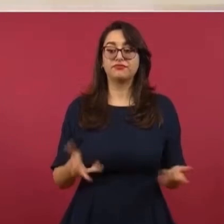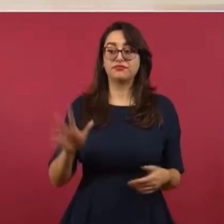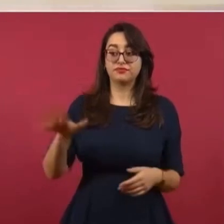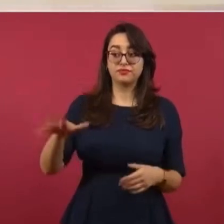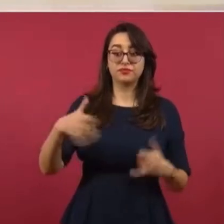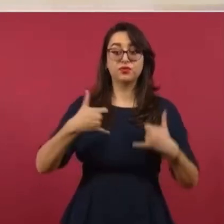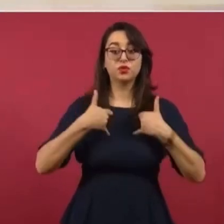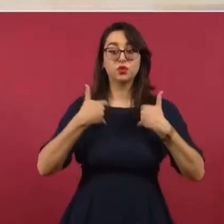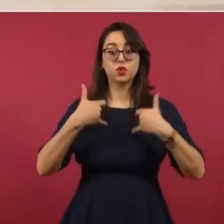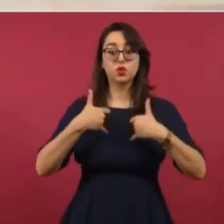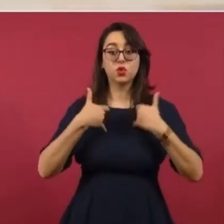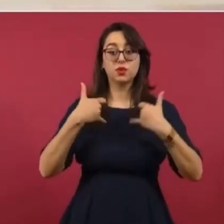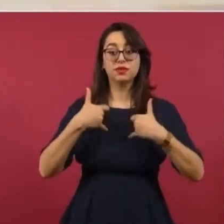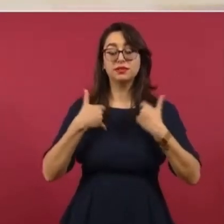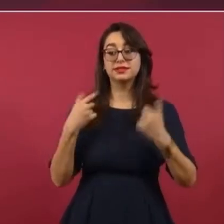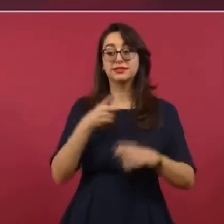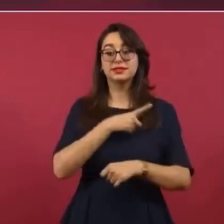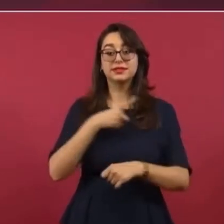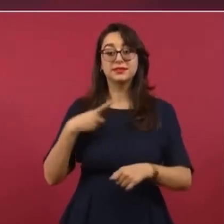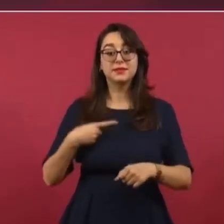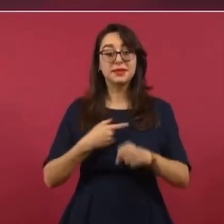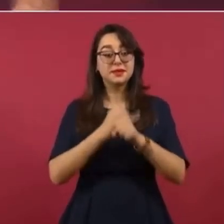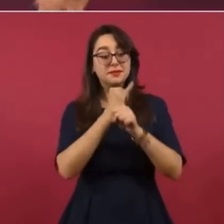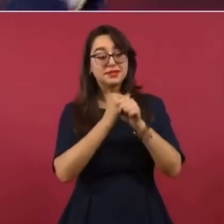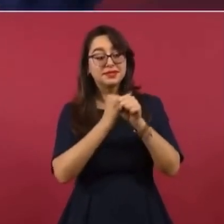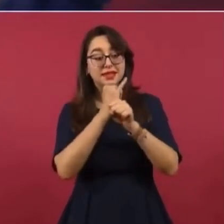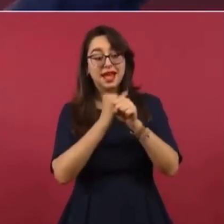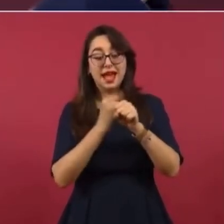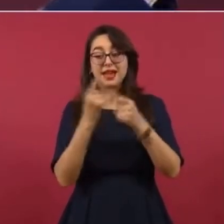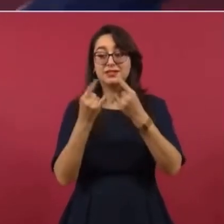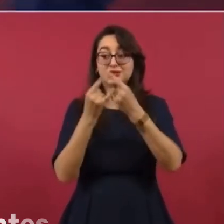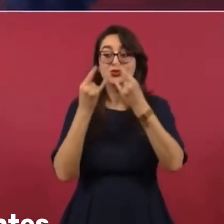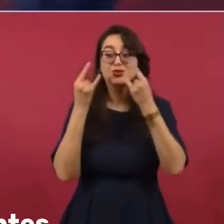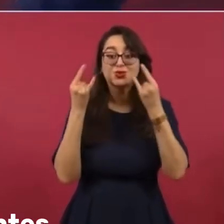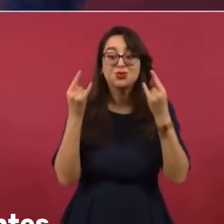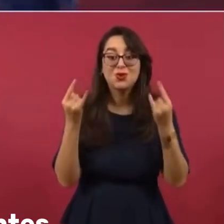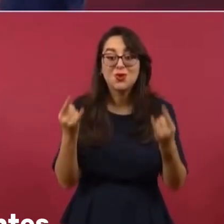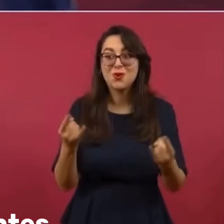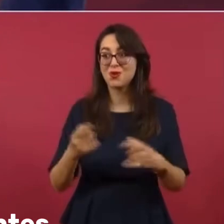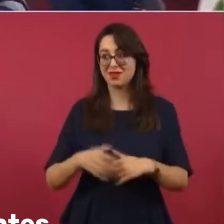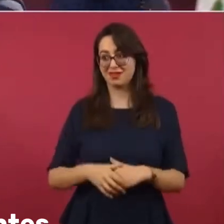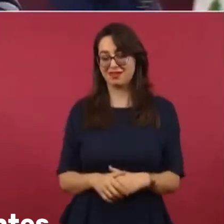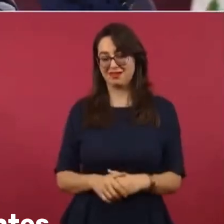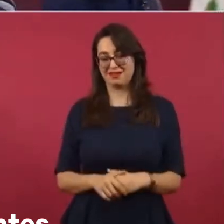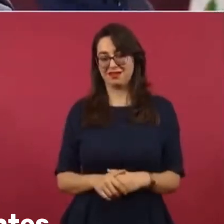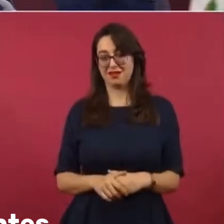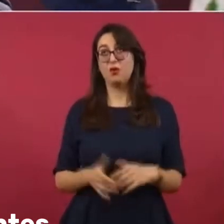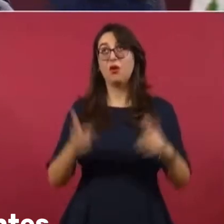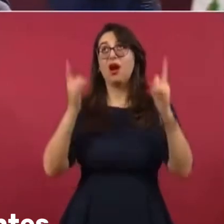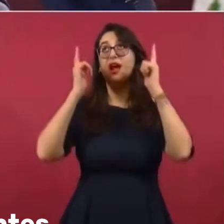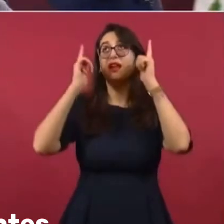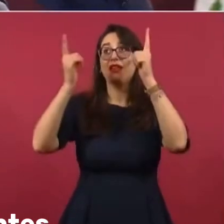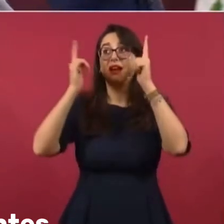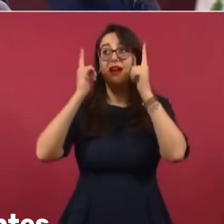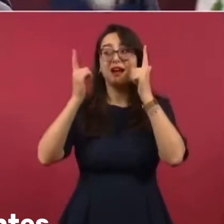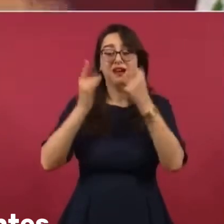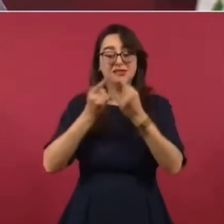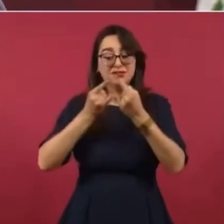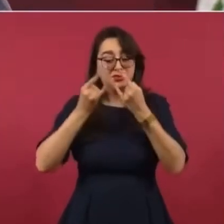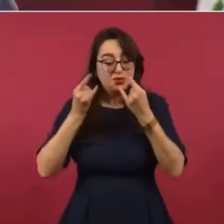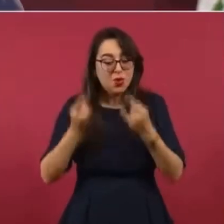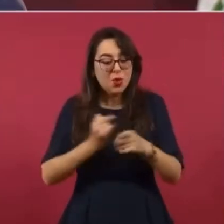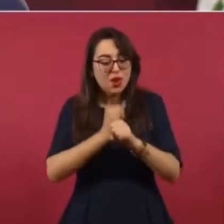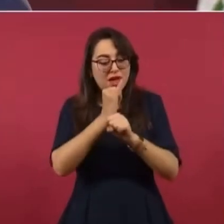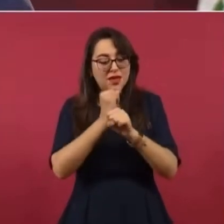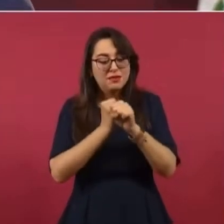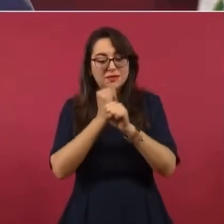investigue, que había un grupo de abogados influyentes, influyentes, influyentes